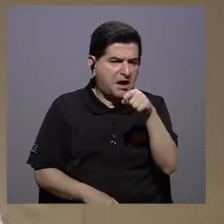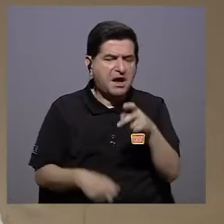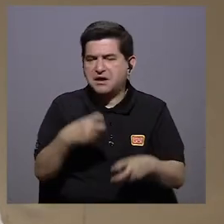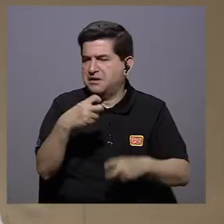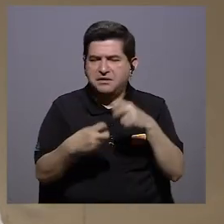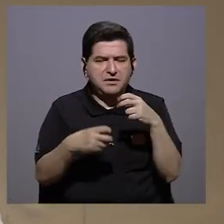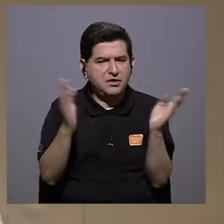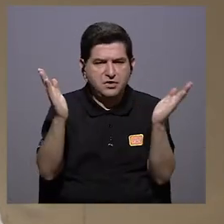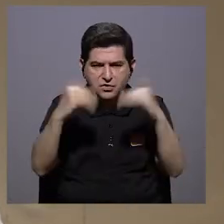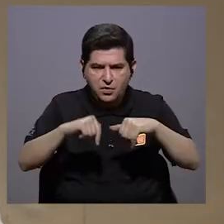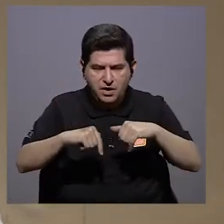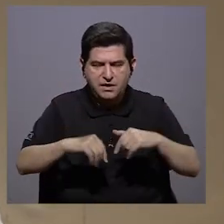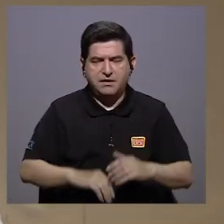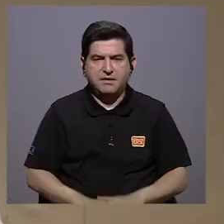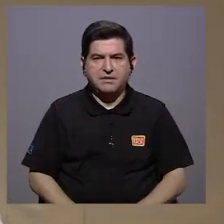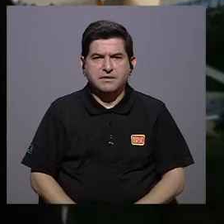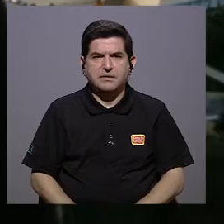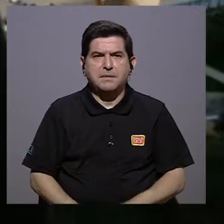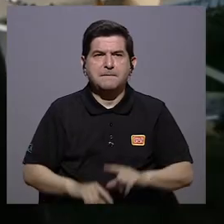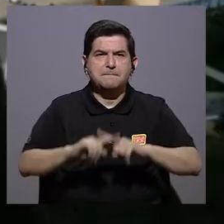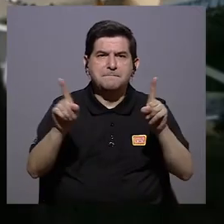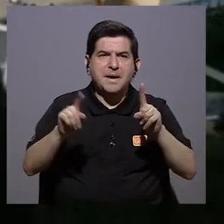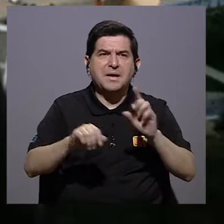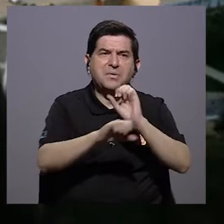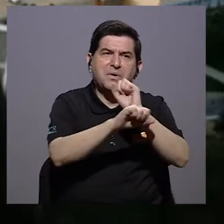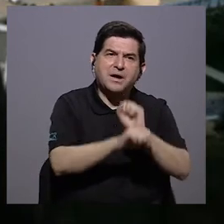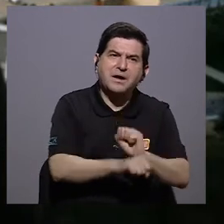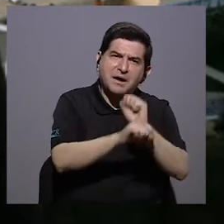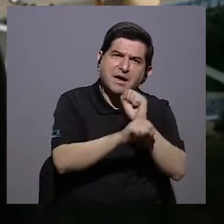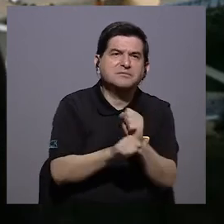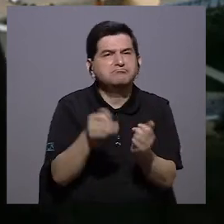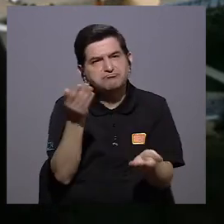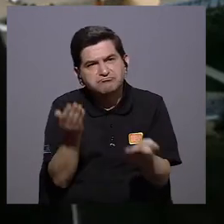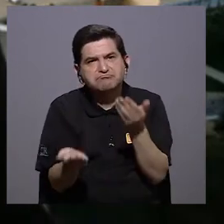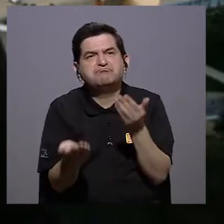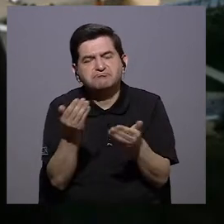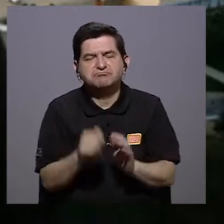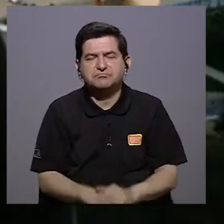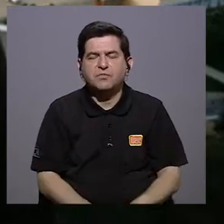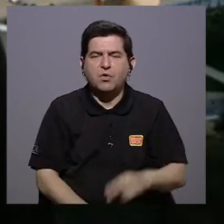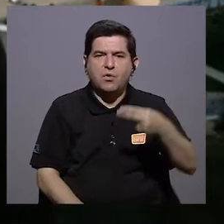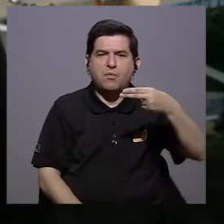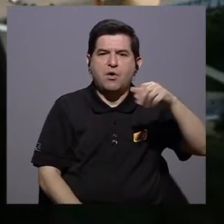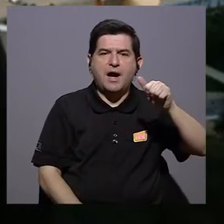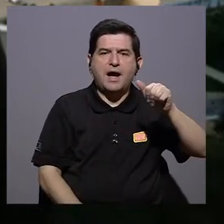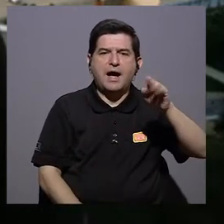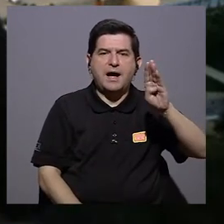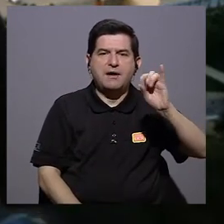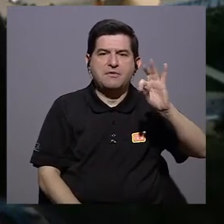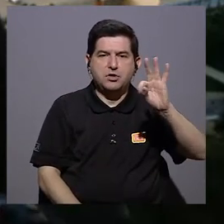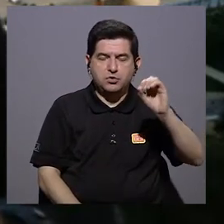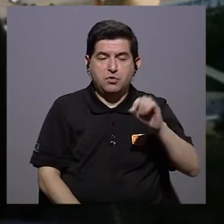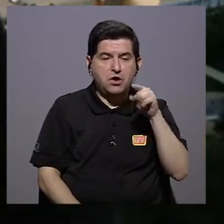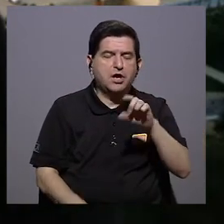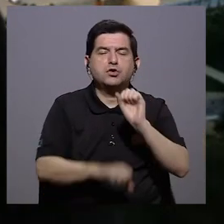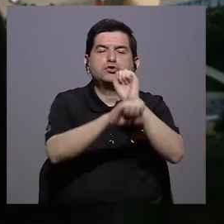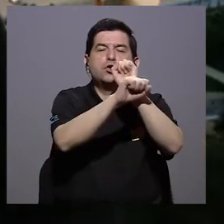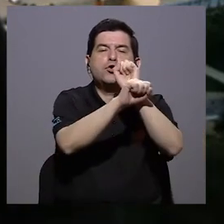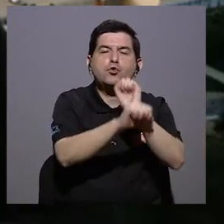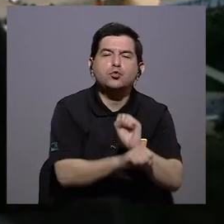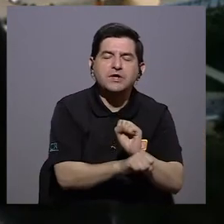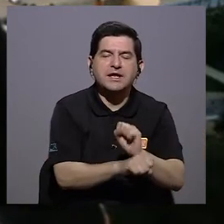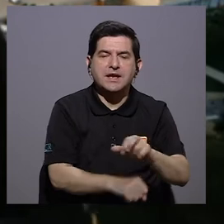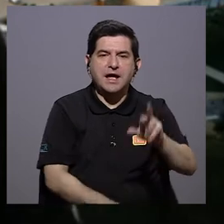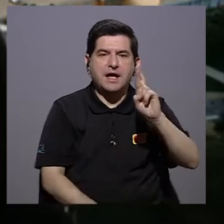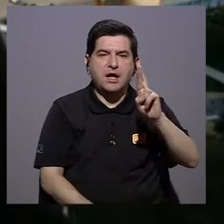hay mayores dificultades. Algo más en la pérdida de hábitos. Es verdad. Es decir, pero los chicos tienen una rutina,